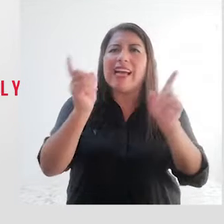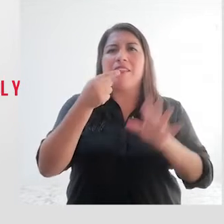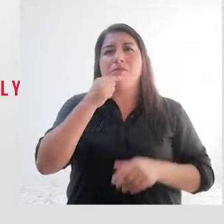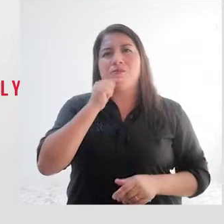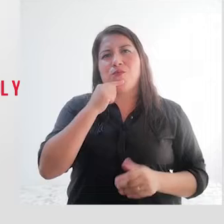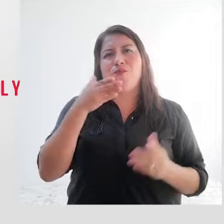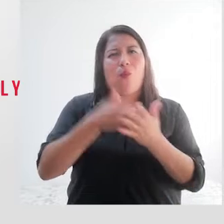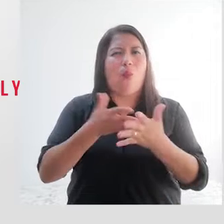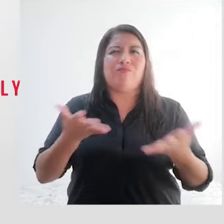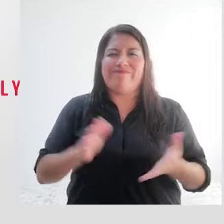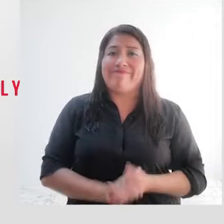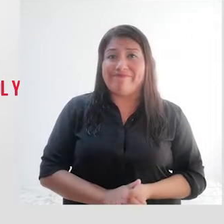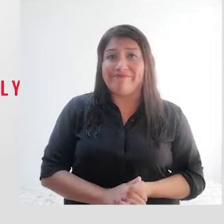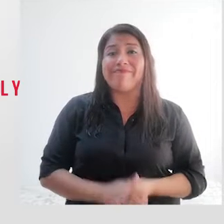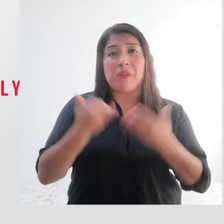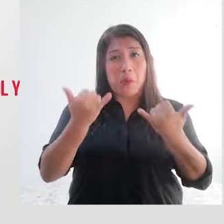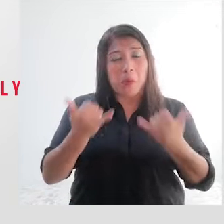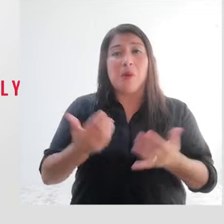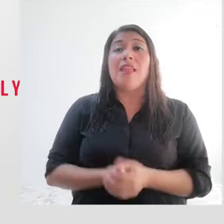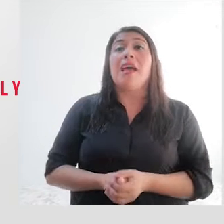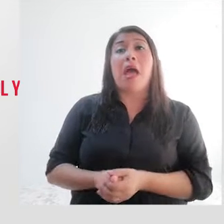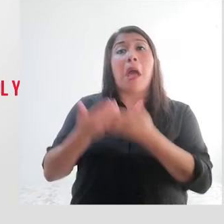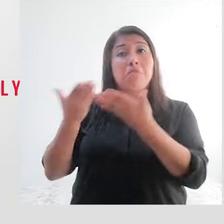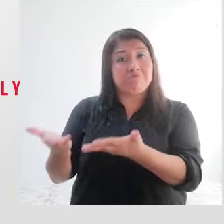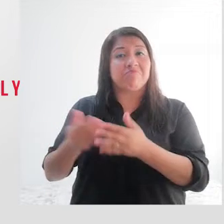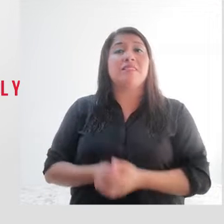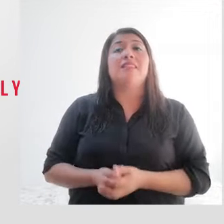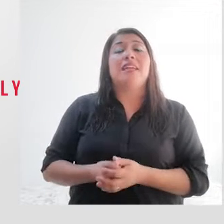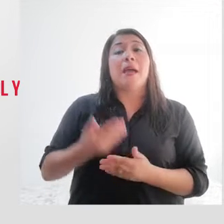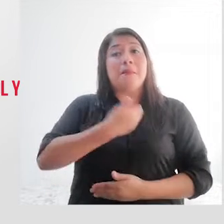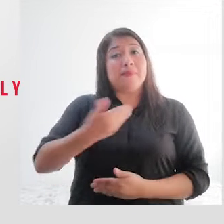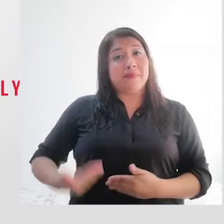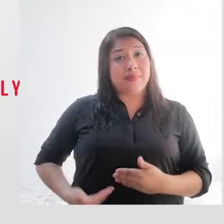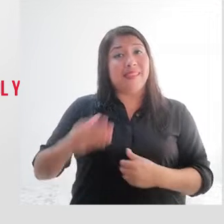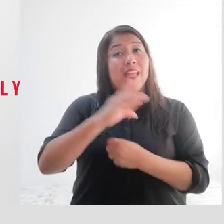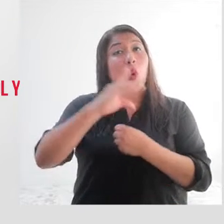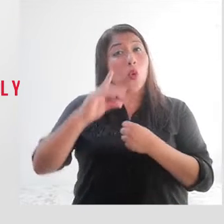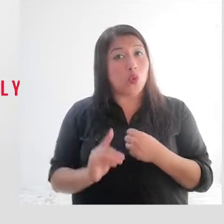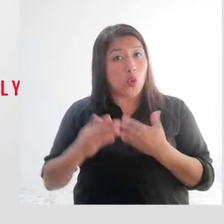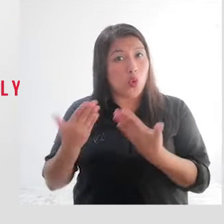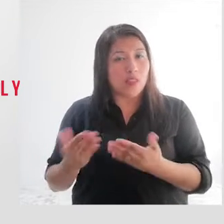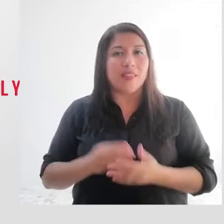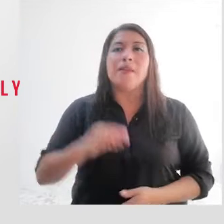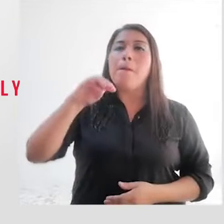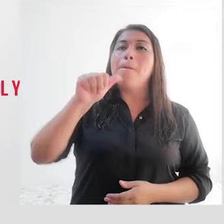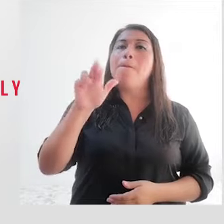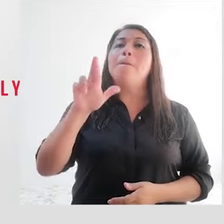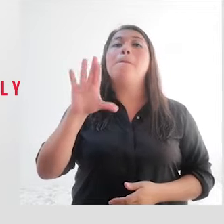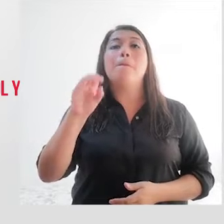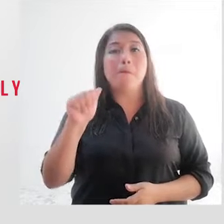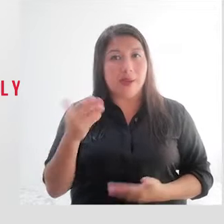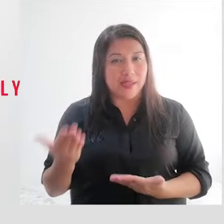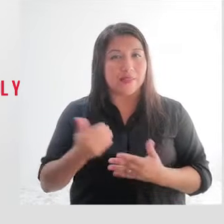En tal sentido, tenemos las palabras de nuestro presidente del CONADIS, Marco Antonio